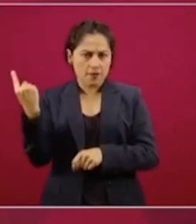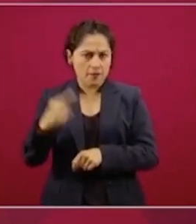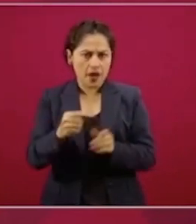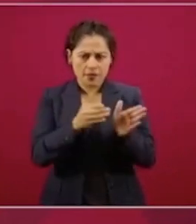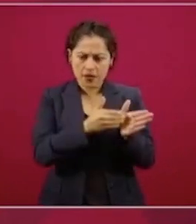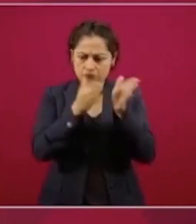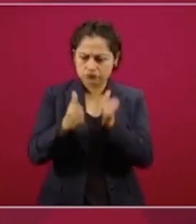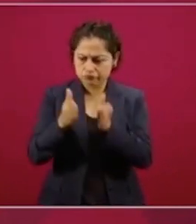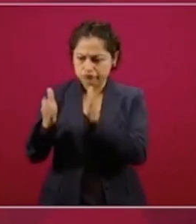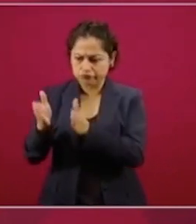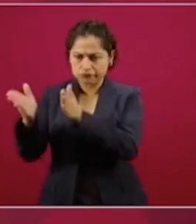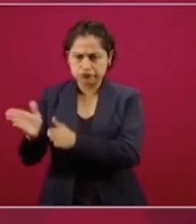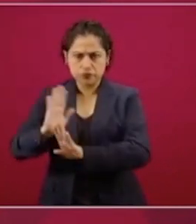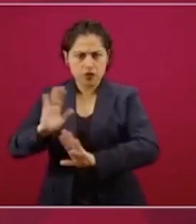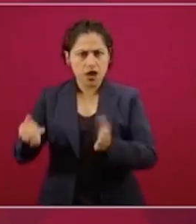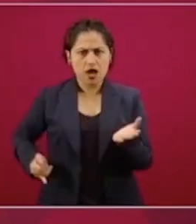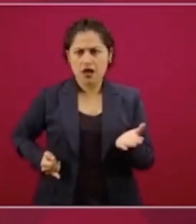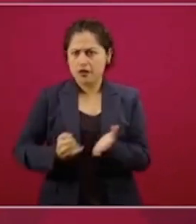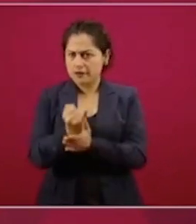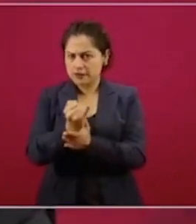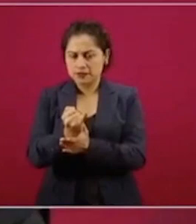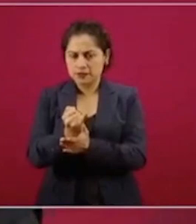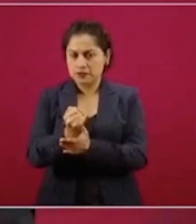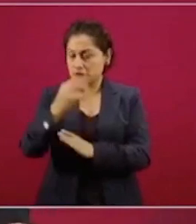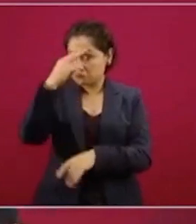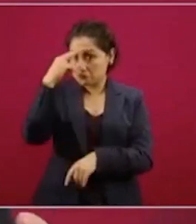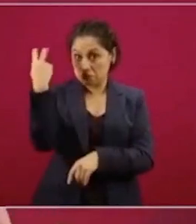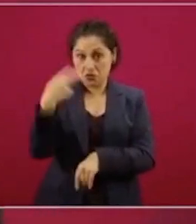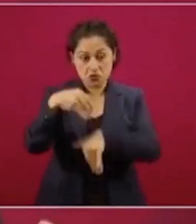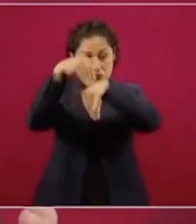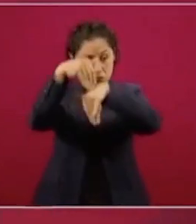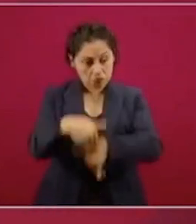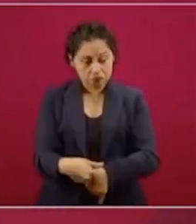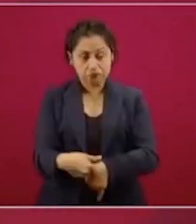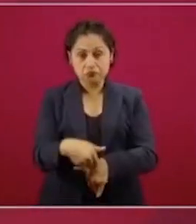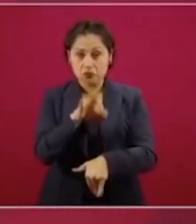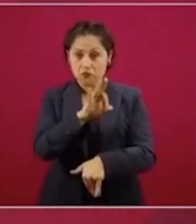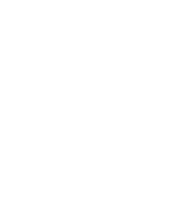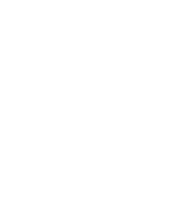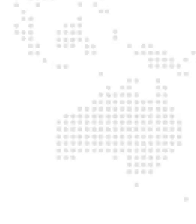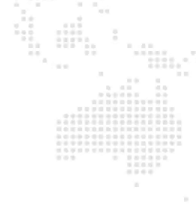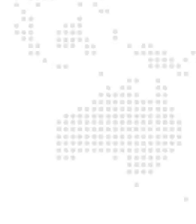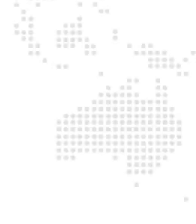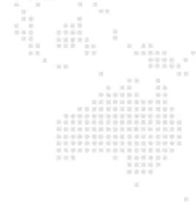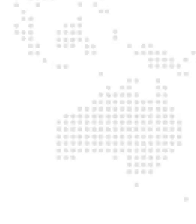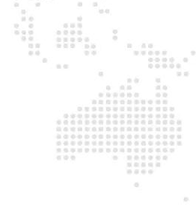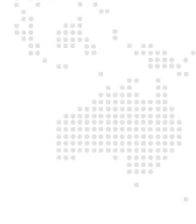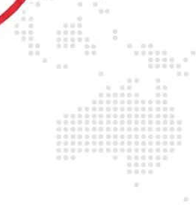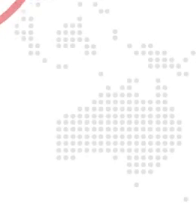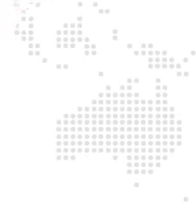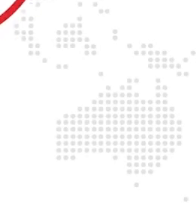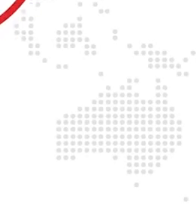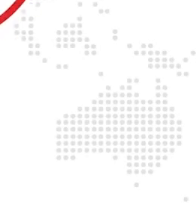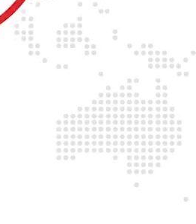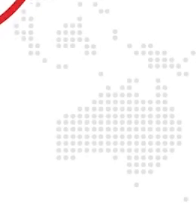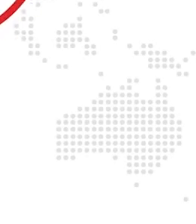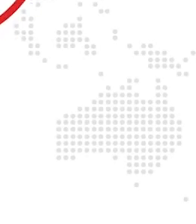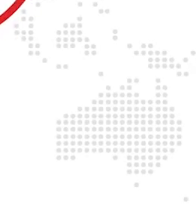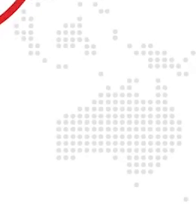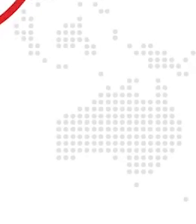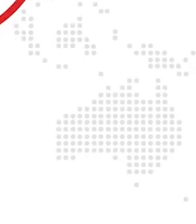ha expresado así. Y México va a seguir ese calendario. Es su calendario. El señor presidente lo ha expresado así.